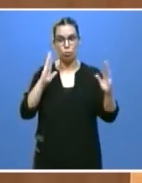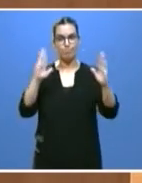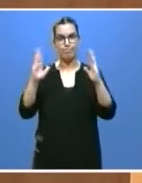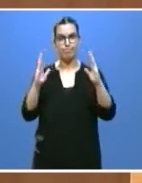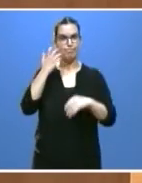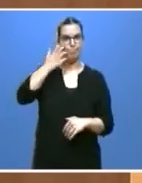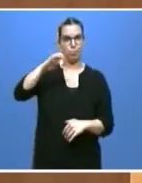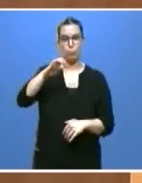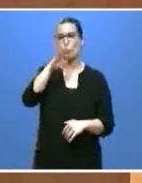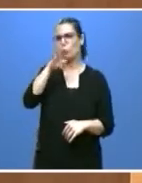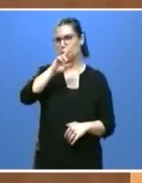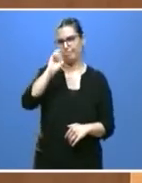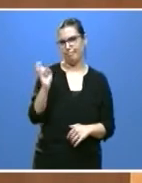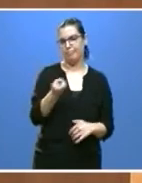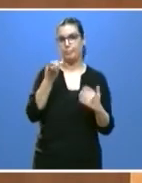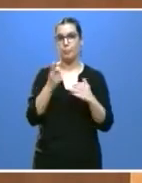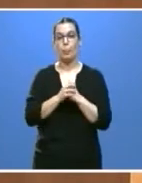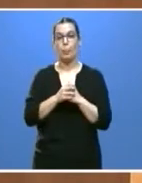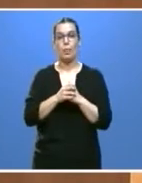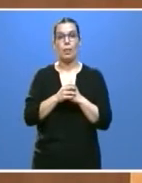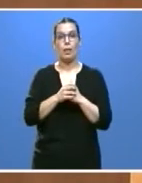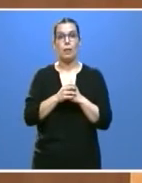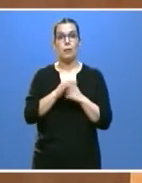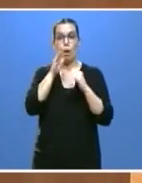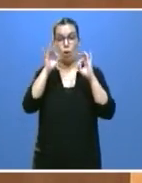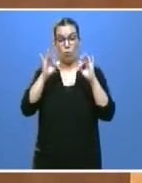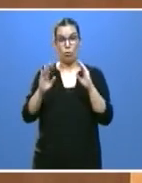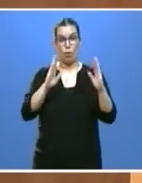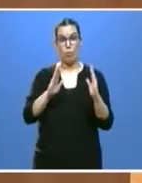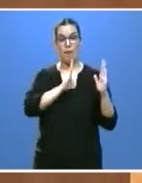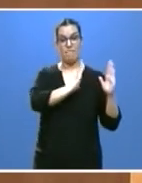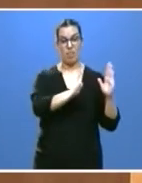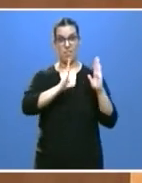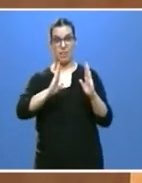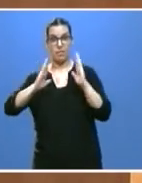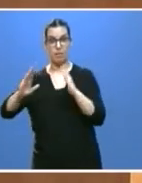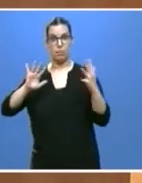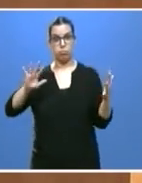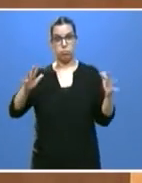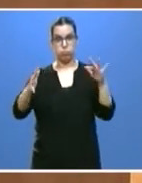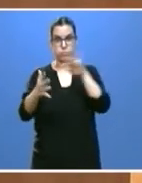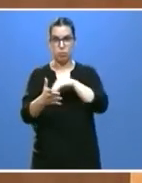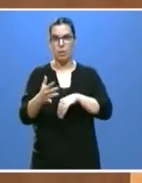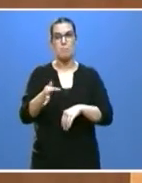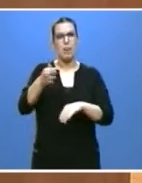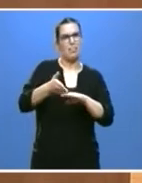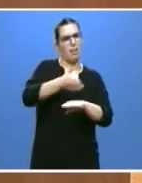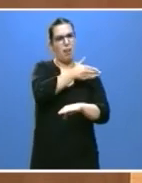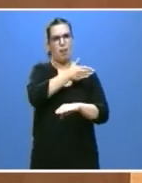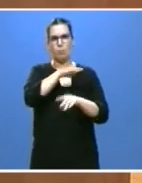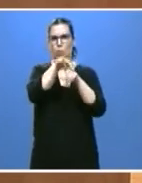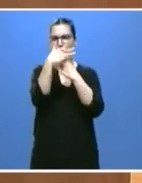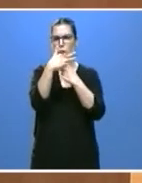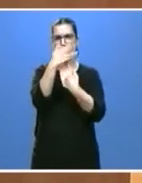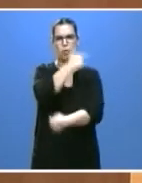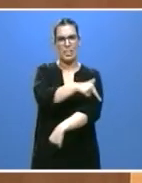por varias cuestiones. Cuando avanzamos en la desescalada del confinamiento y de una situación sanitaria muy grave para Castilla y